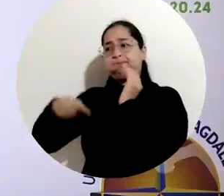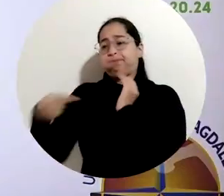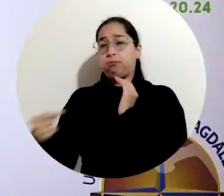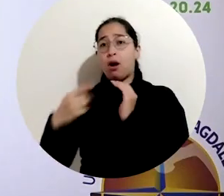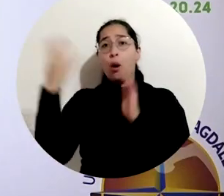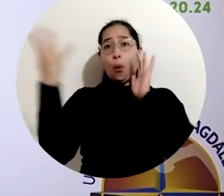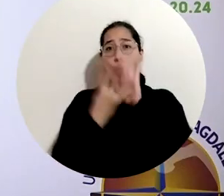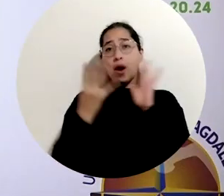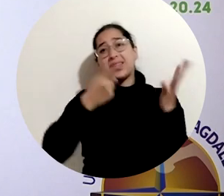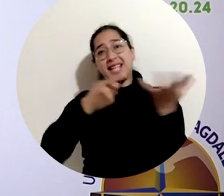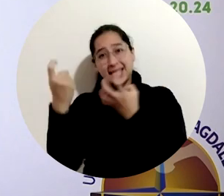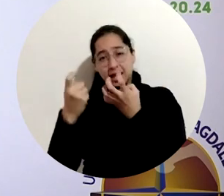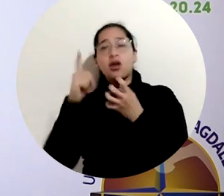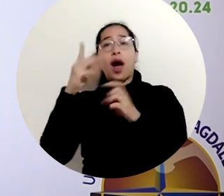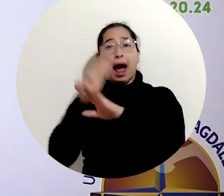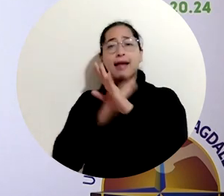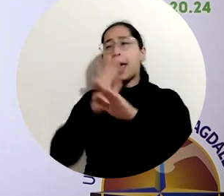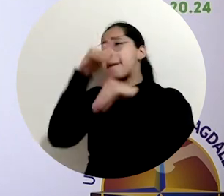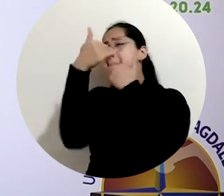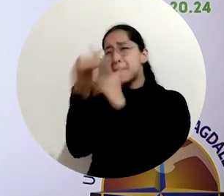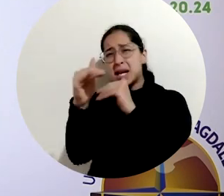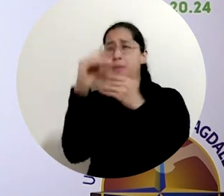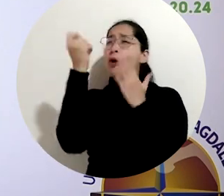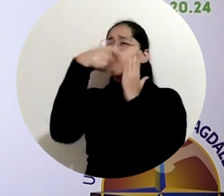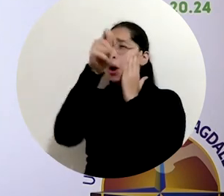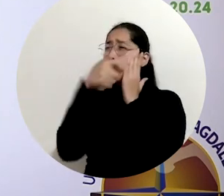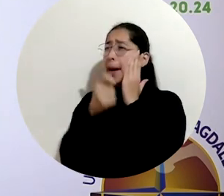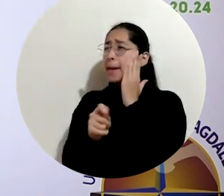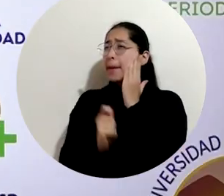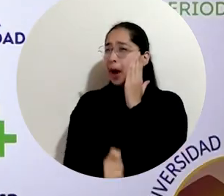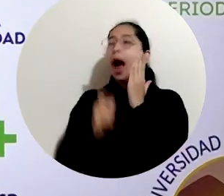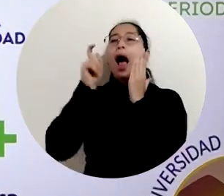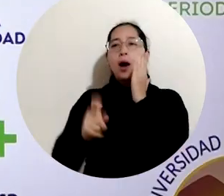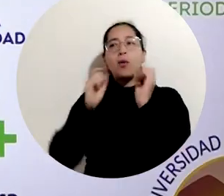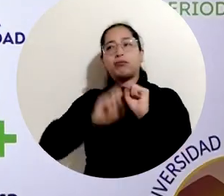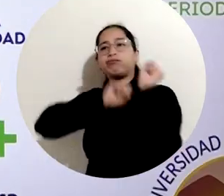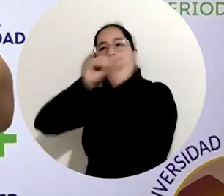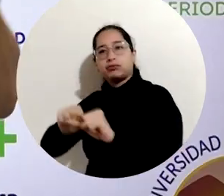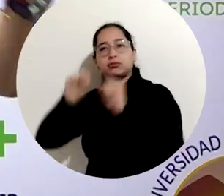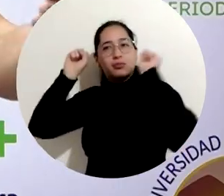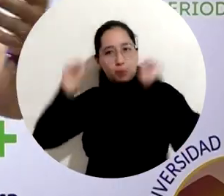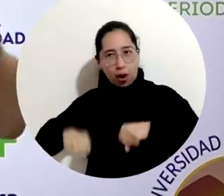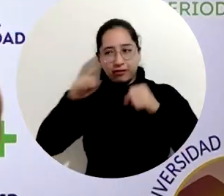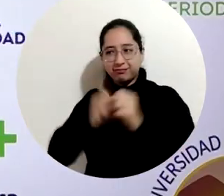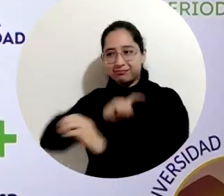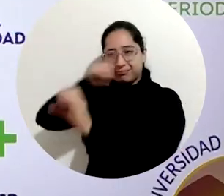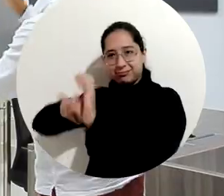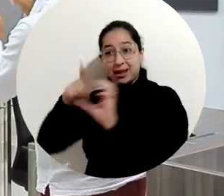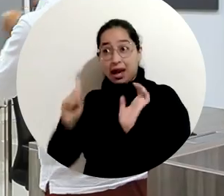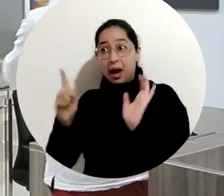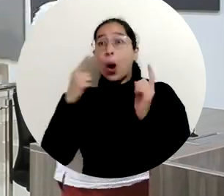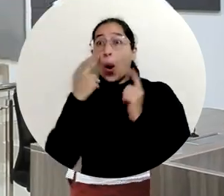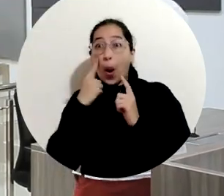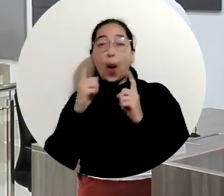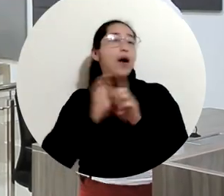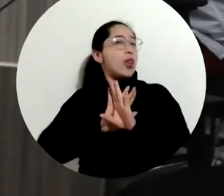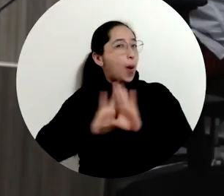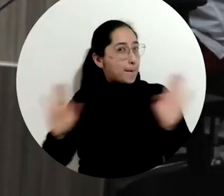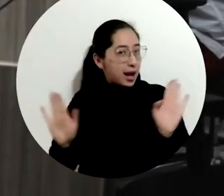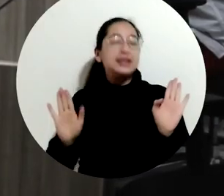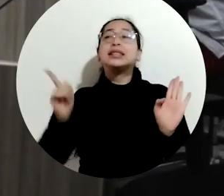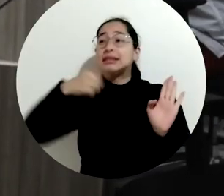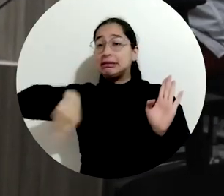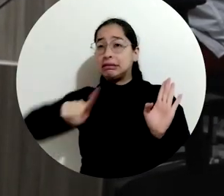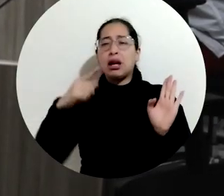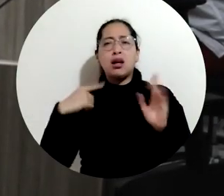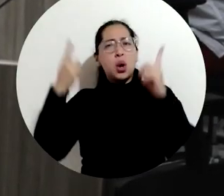mundo. De esas, solamente 4.600 cumplen los requisitos mínimos para poder ser evaluadas en el ranking. De esas, finalmente,